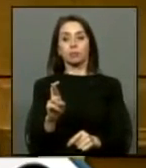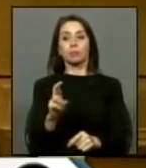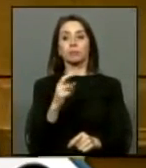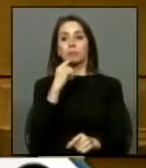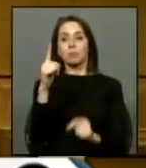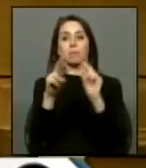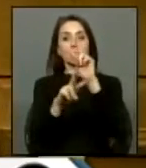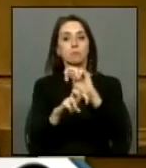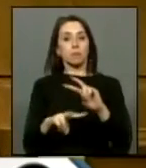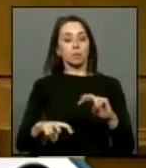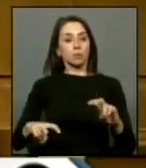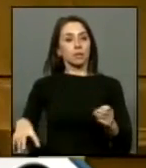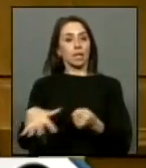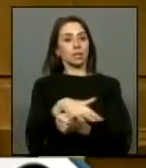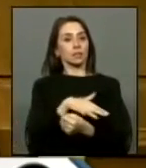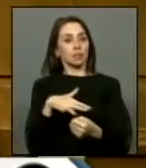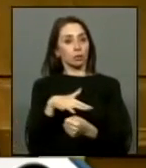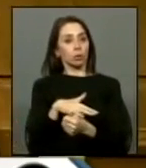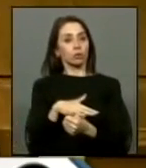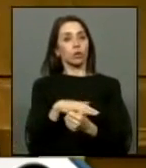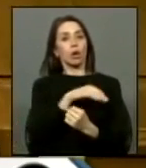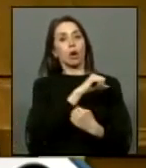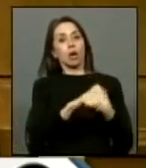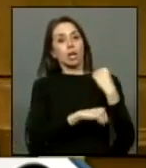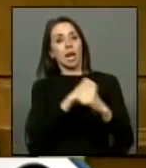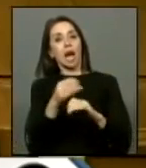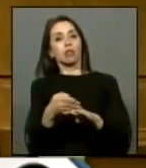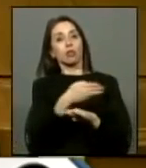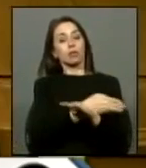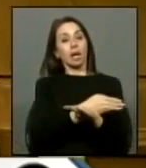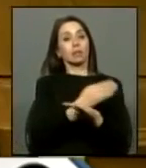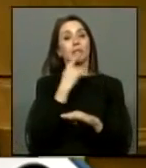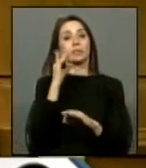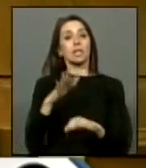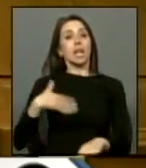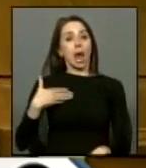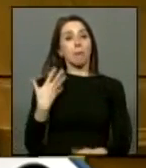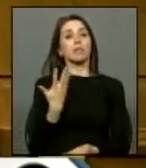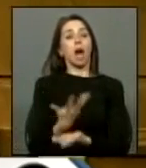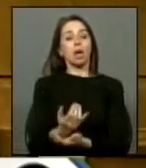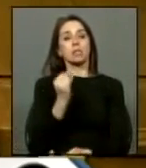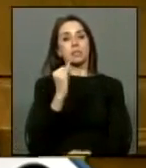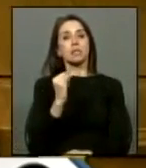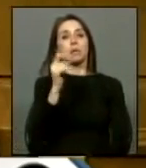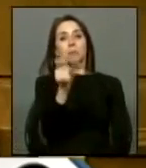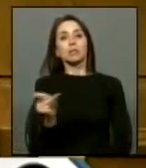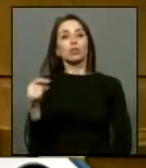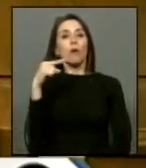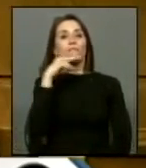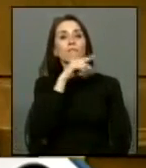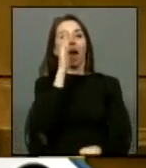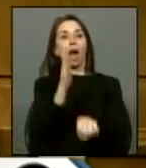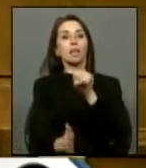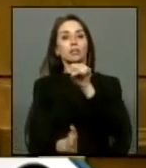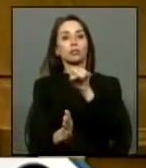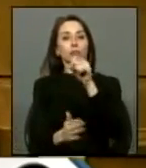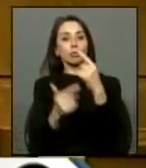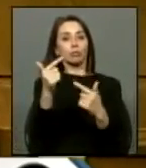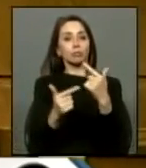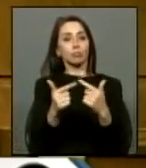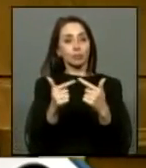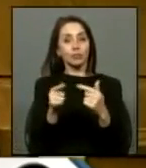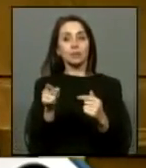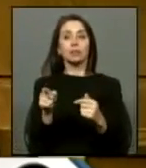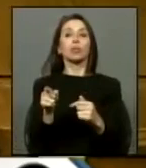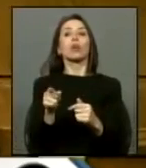investigara la situación y fueron muchos años antes de determinar que lamentablemente existían falsos exonerados como la justicia hoy día lo ha determinado